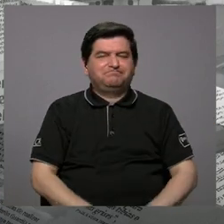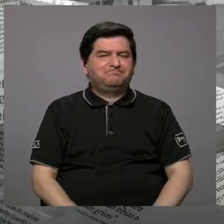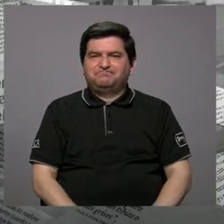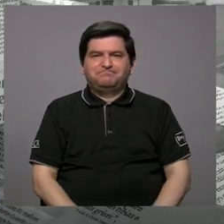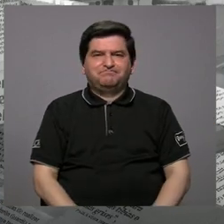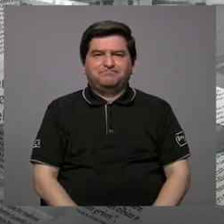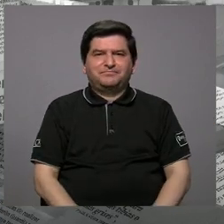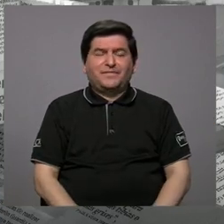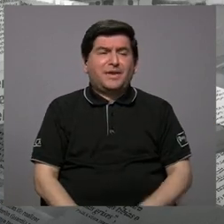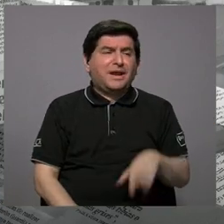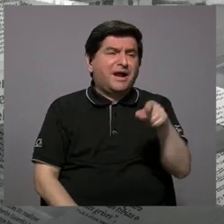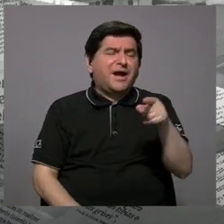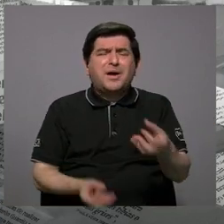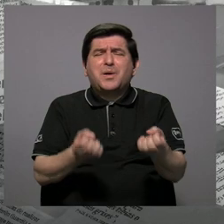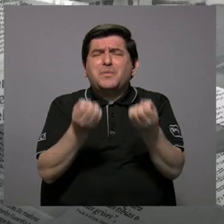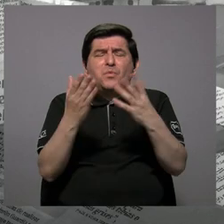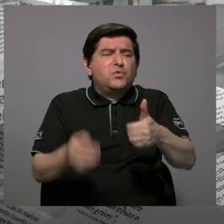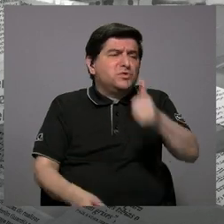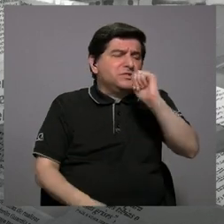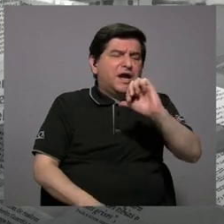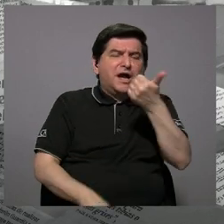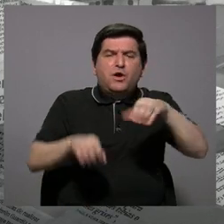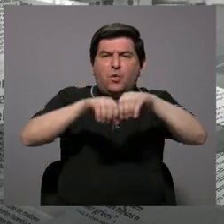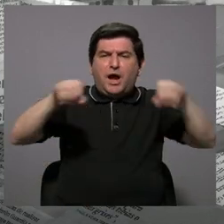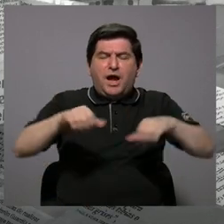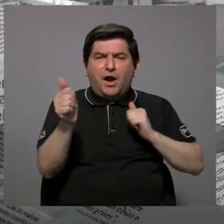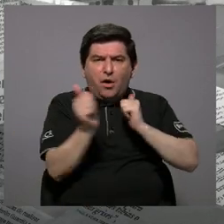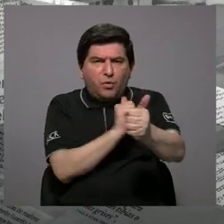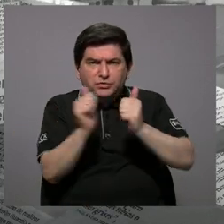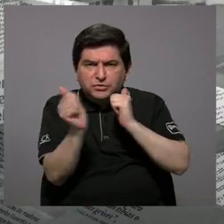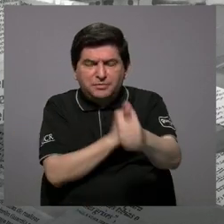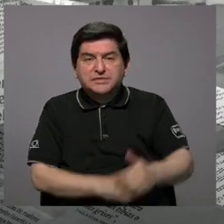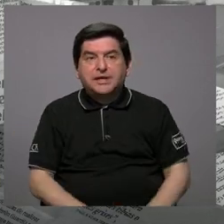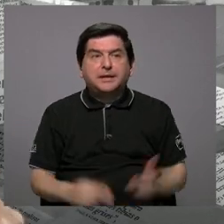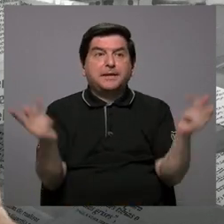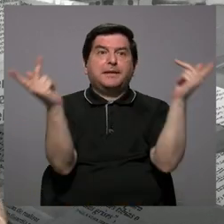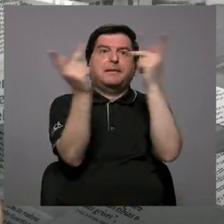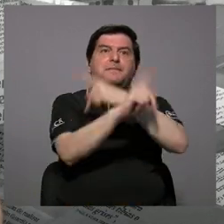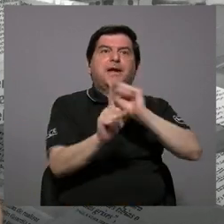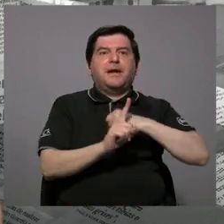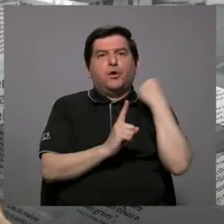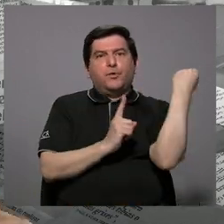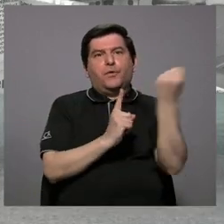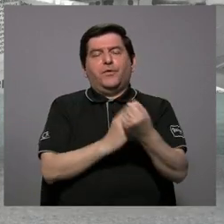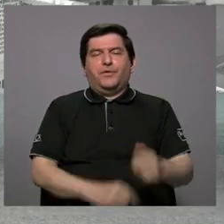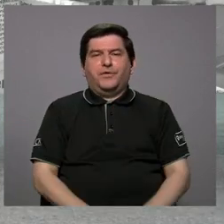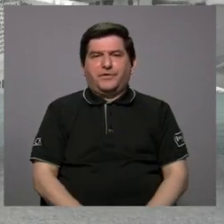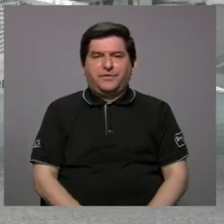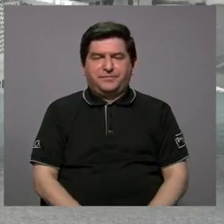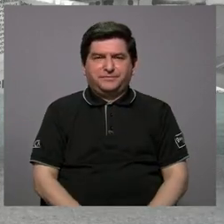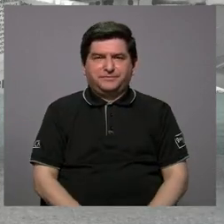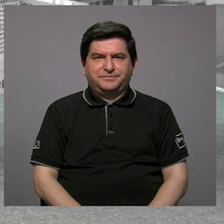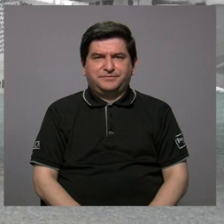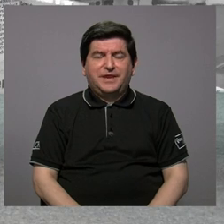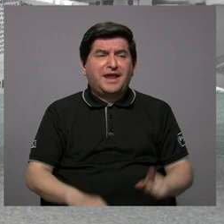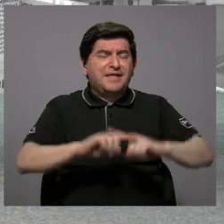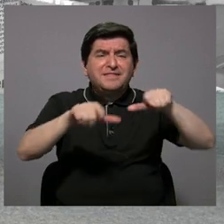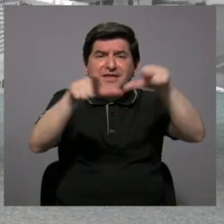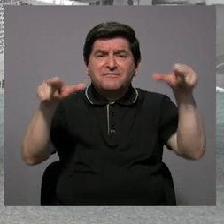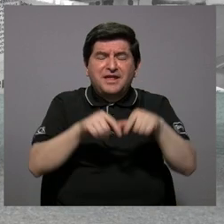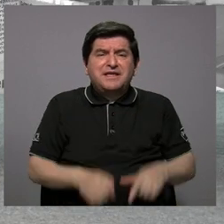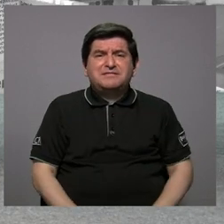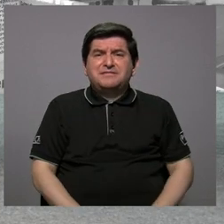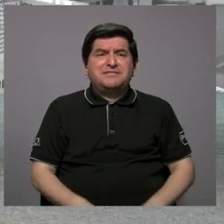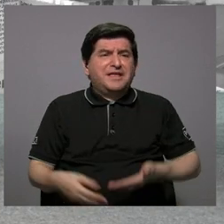trasladaba demasiada agua a otra tubería y terminó más empeorando más la situación, yéndose más a X zonas y